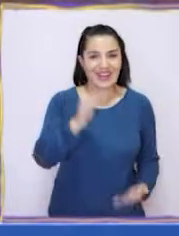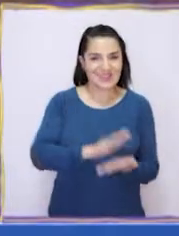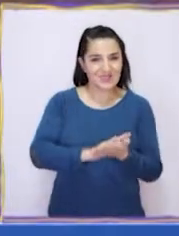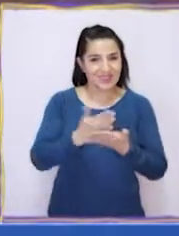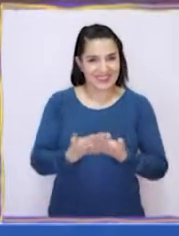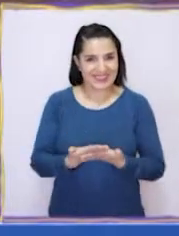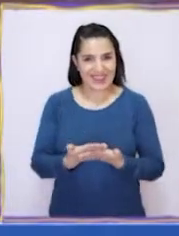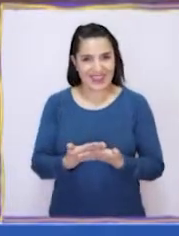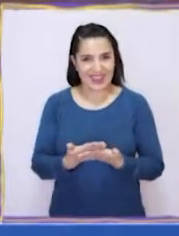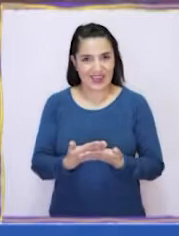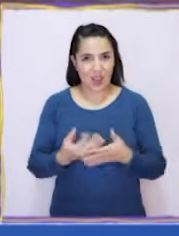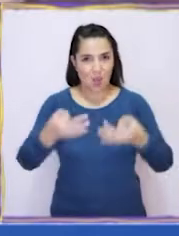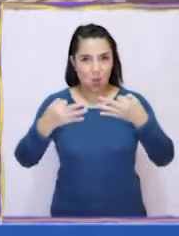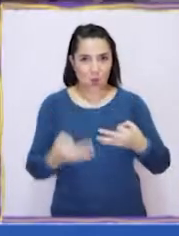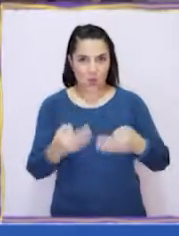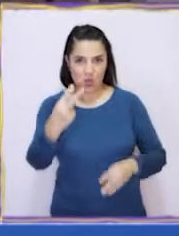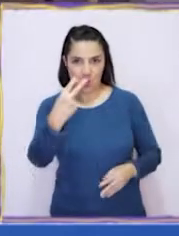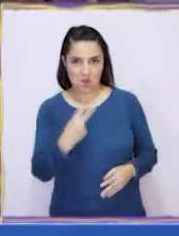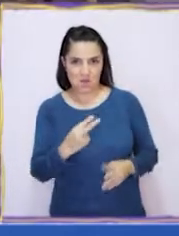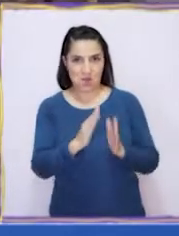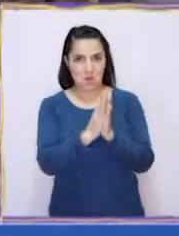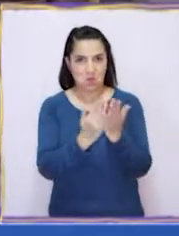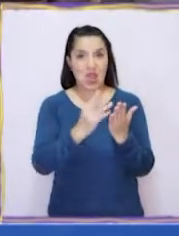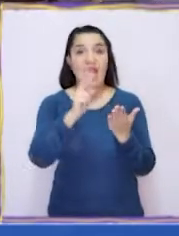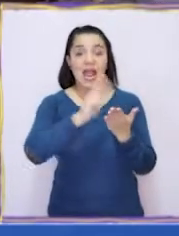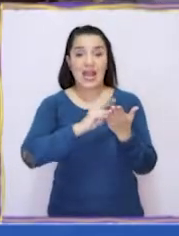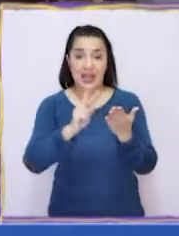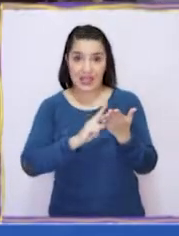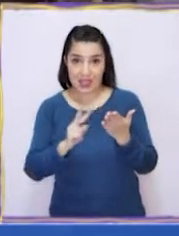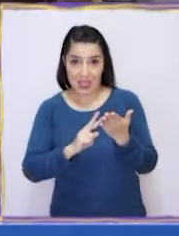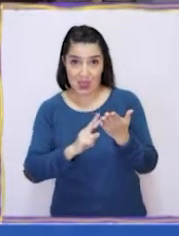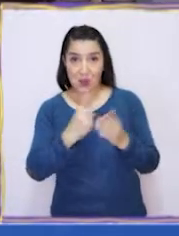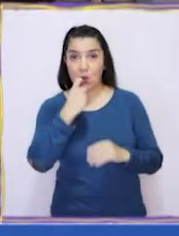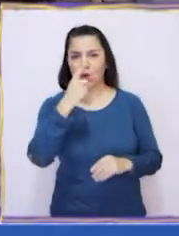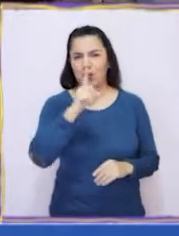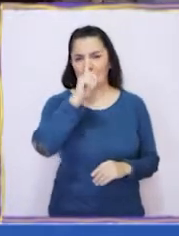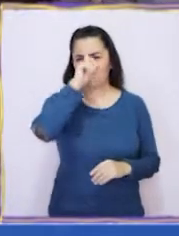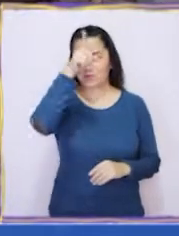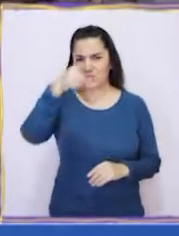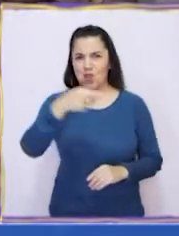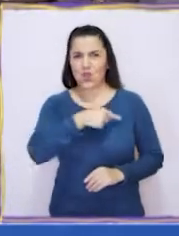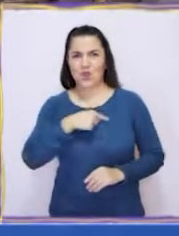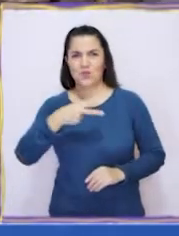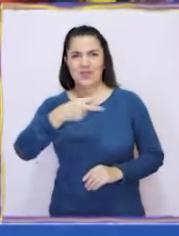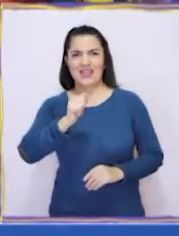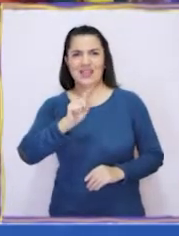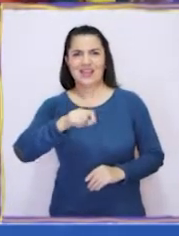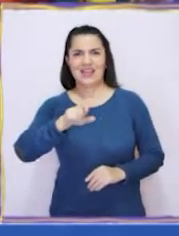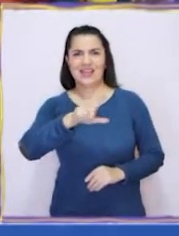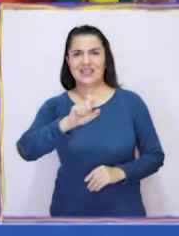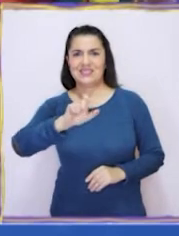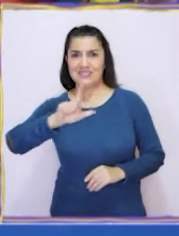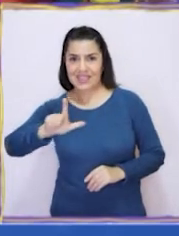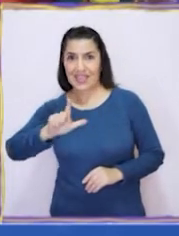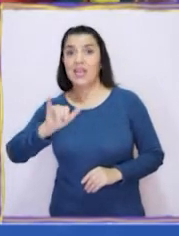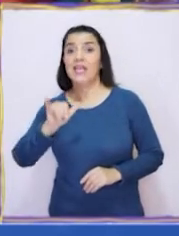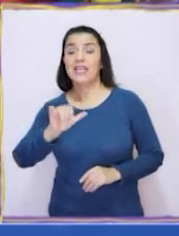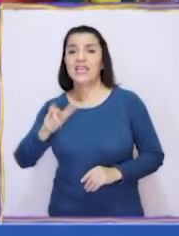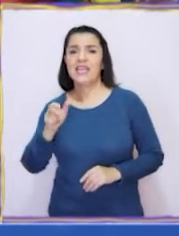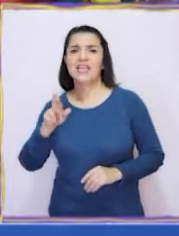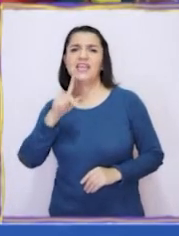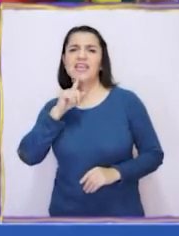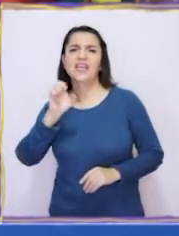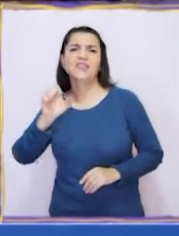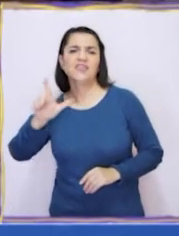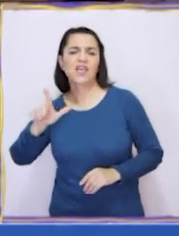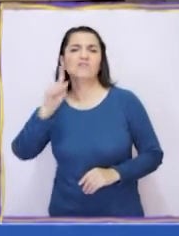¡Hola! ¿Cómo están? Justo me pillaron leyendo el cuento clásico de Hansel y Gretel escrito por los hermanos Grimm. ¿Sabían